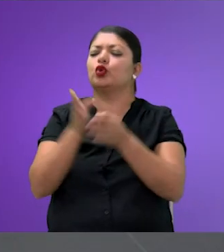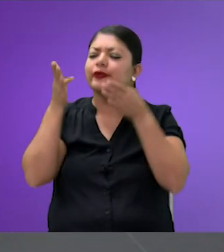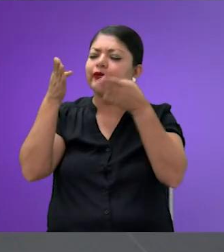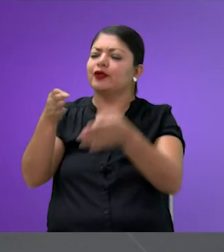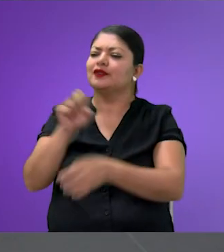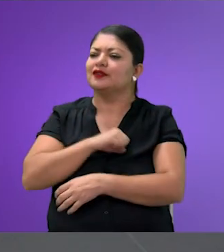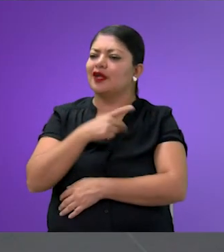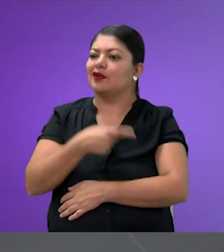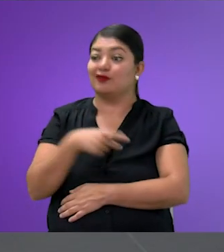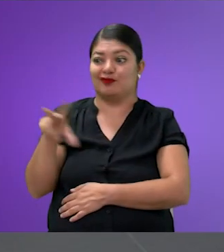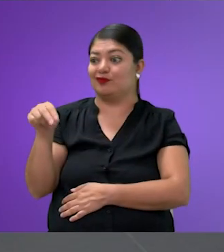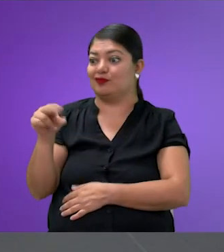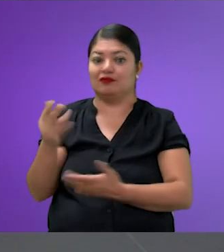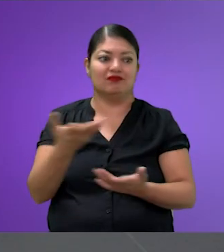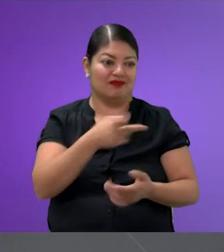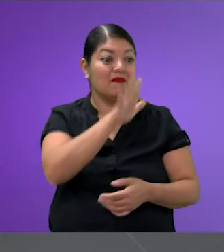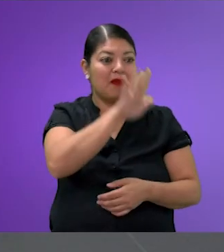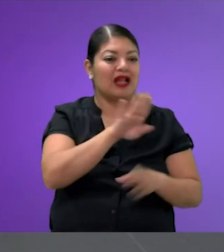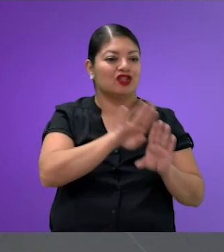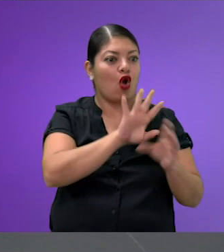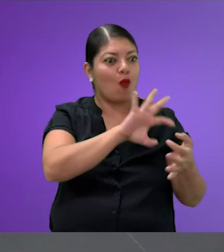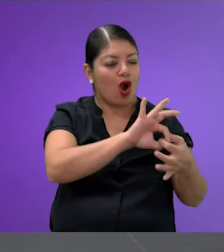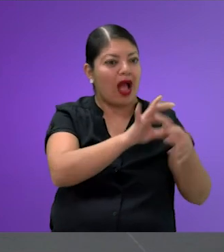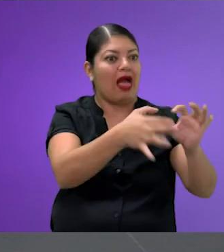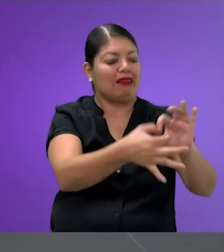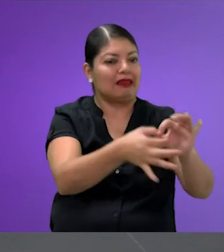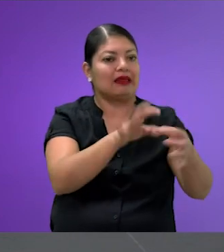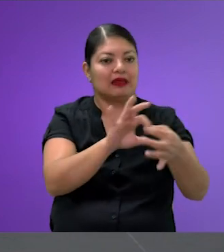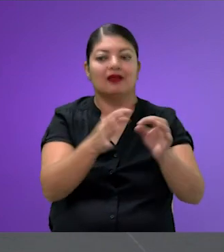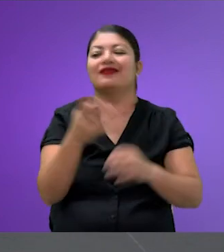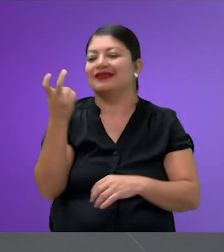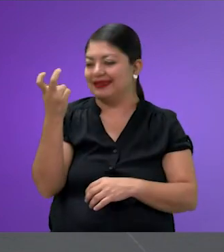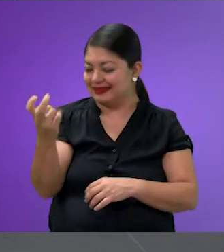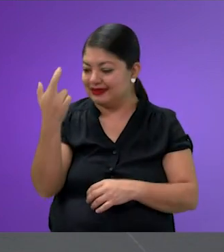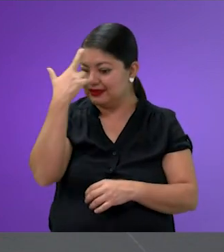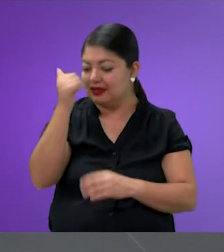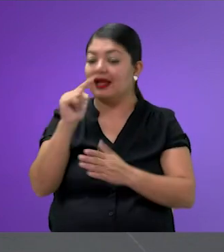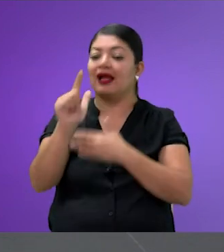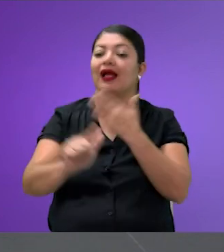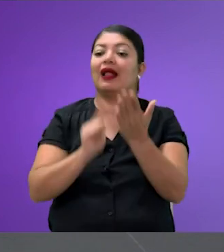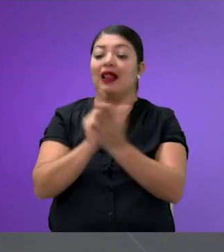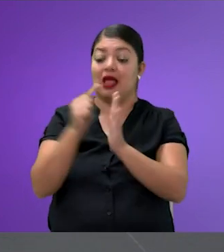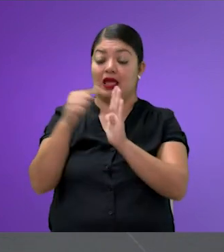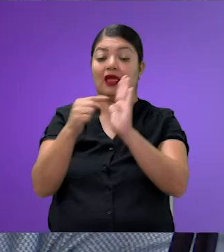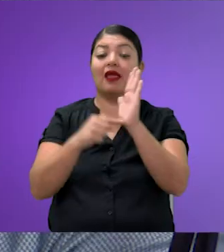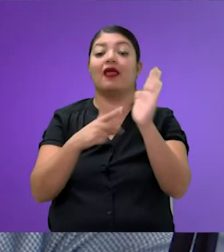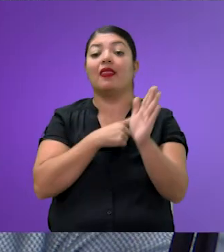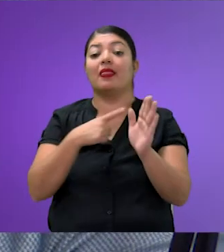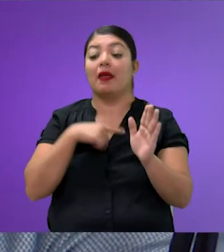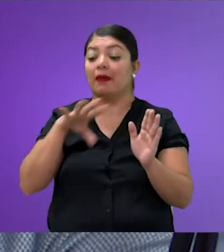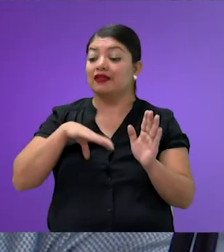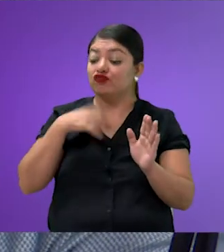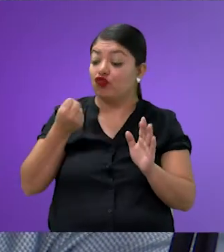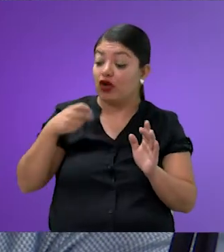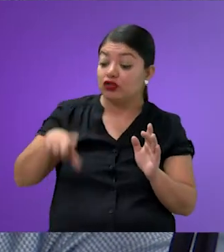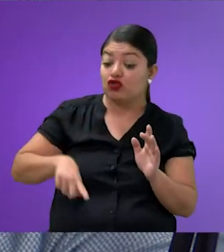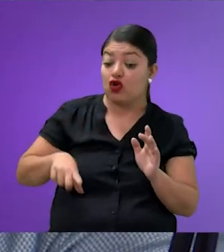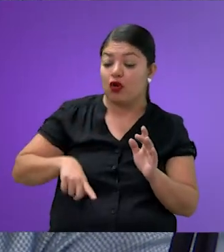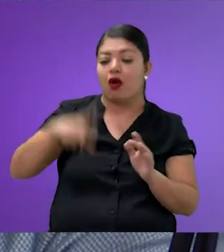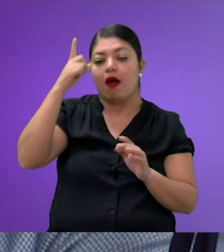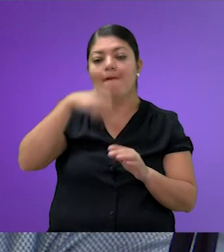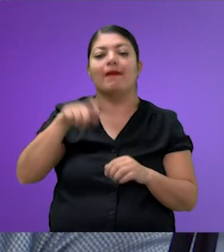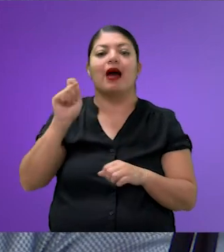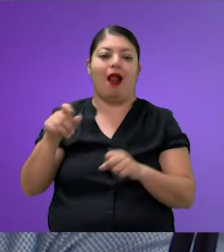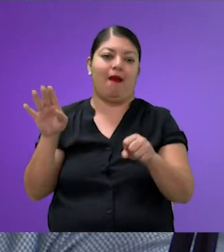no. Es una cadena. Por la exposición de motivos de esta ley así lo habla, articular todos los esfuerzos gubernamentales posibles para el